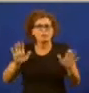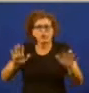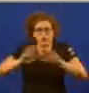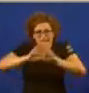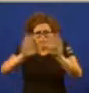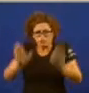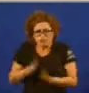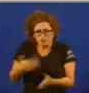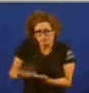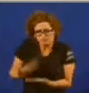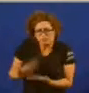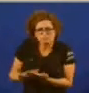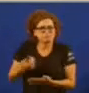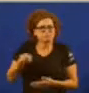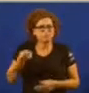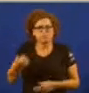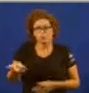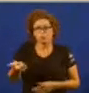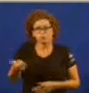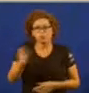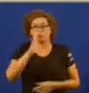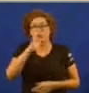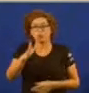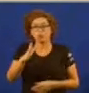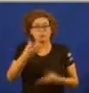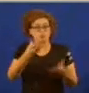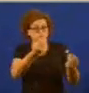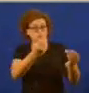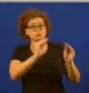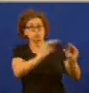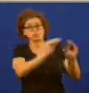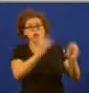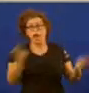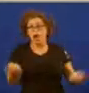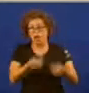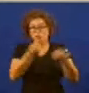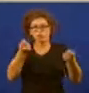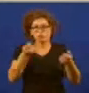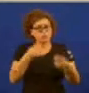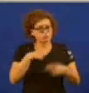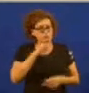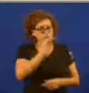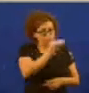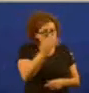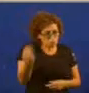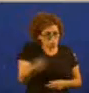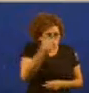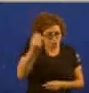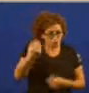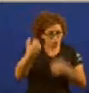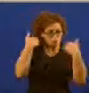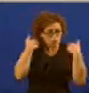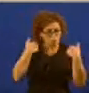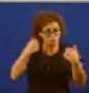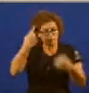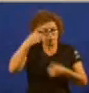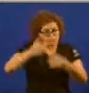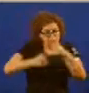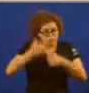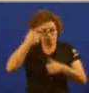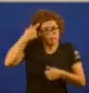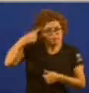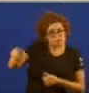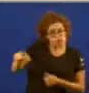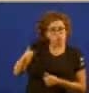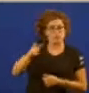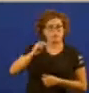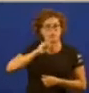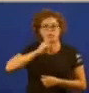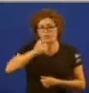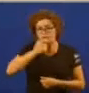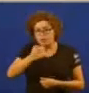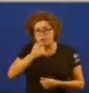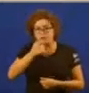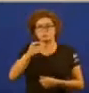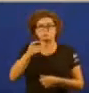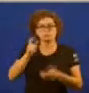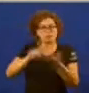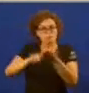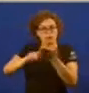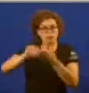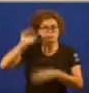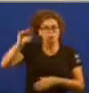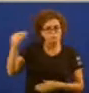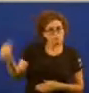marcha un plan de estermude da lingua galega un decreto ilegal un decreto que o único que quere e que o nonso idioma